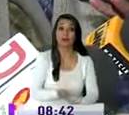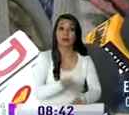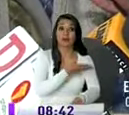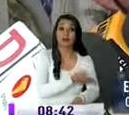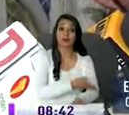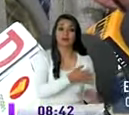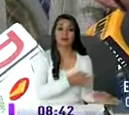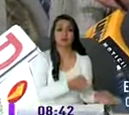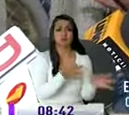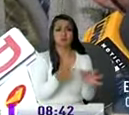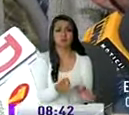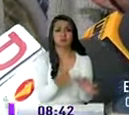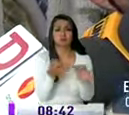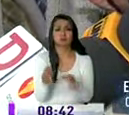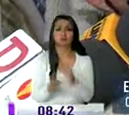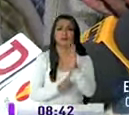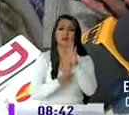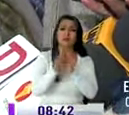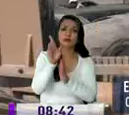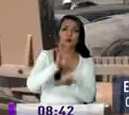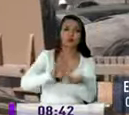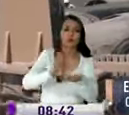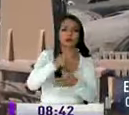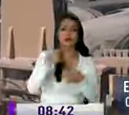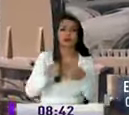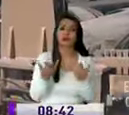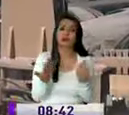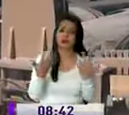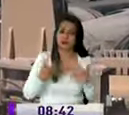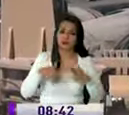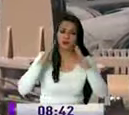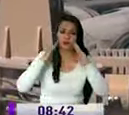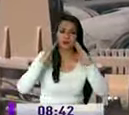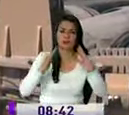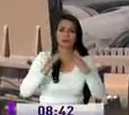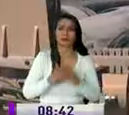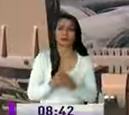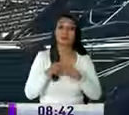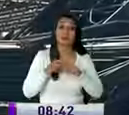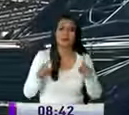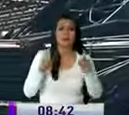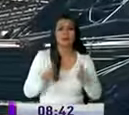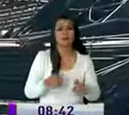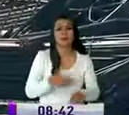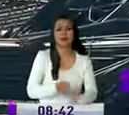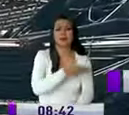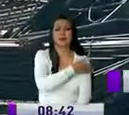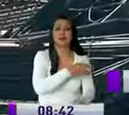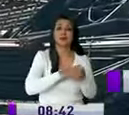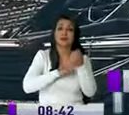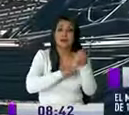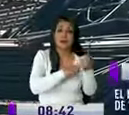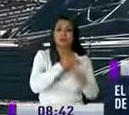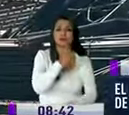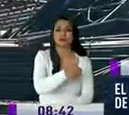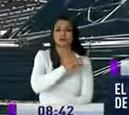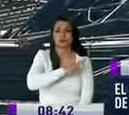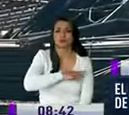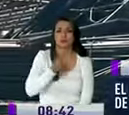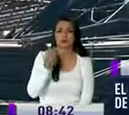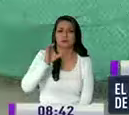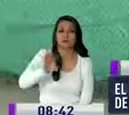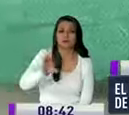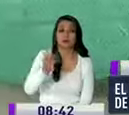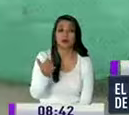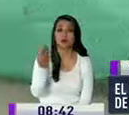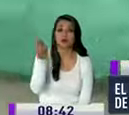cuanto a desarrollo urbano de los barrios de Quito obras que para Jorge Albán debieron haberse hecho con recursos del municipio y considera que